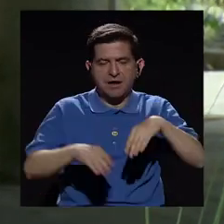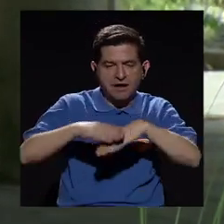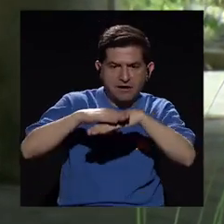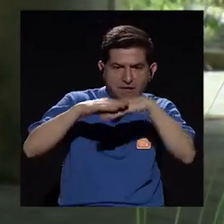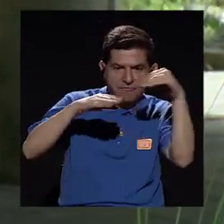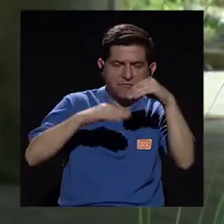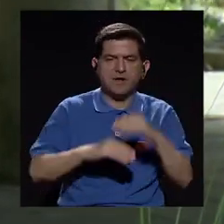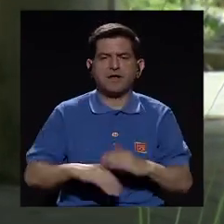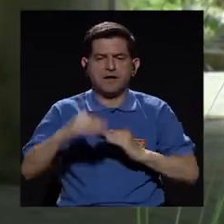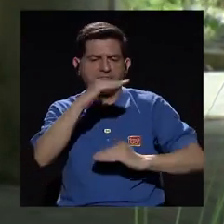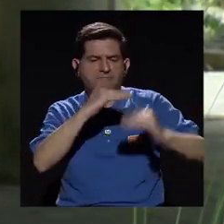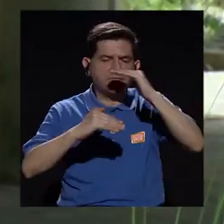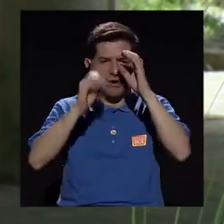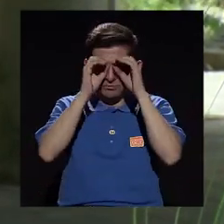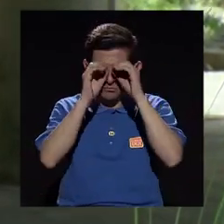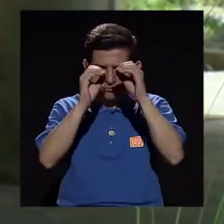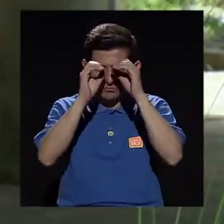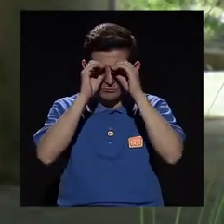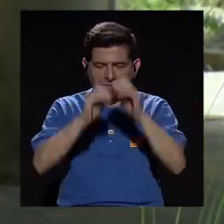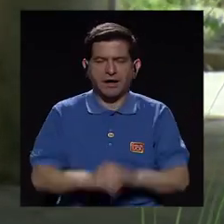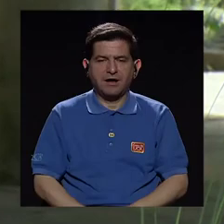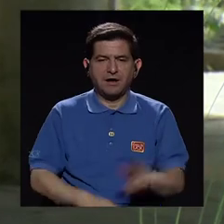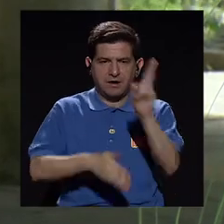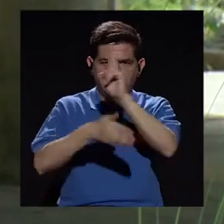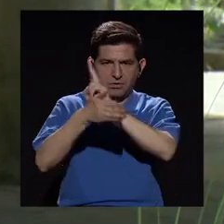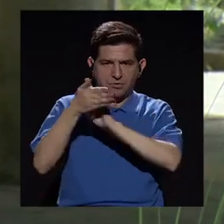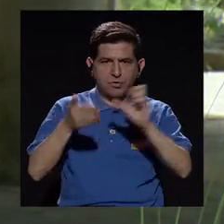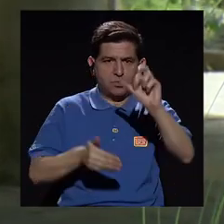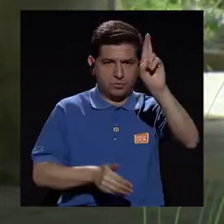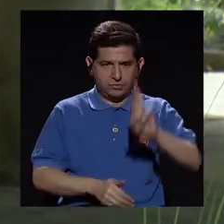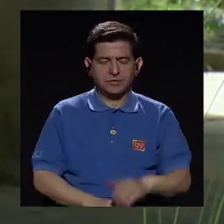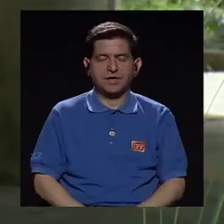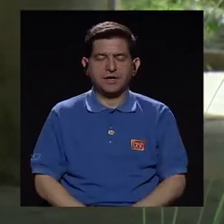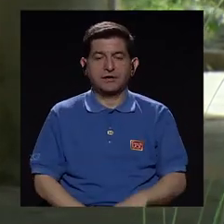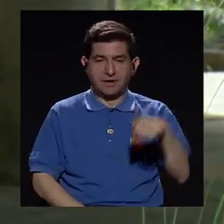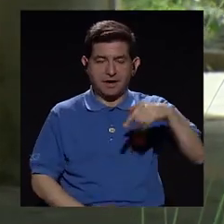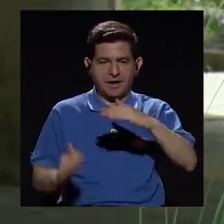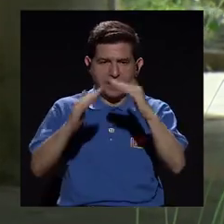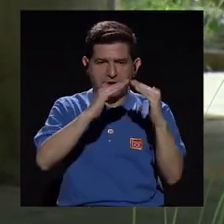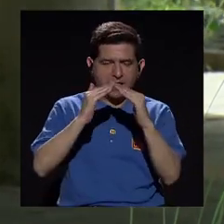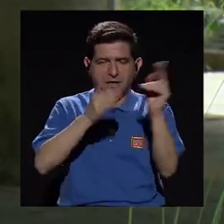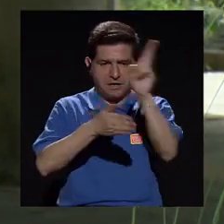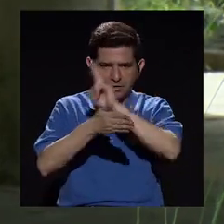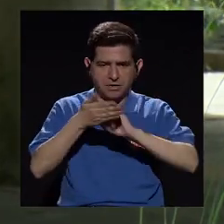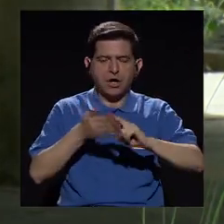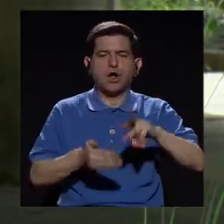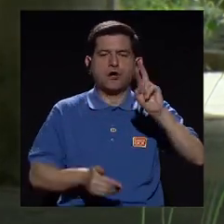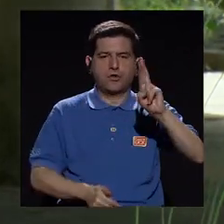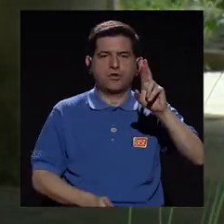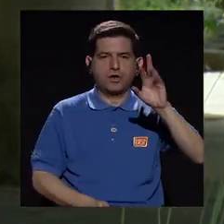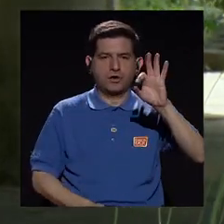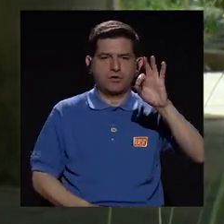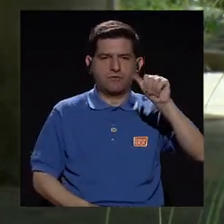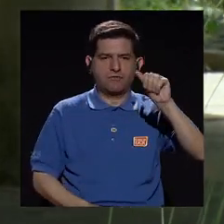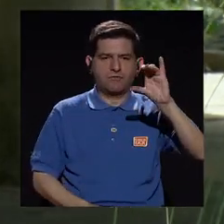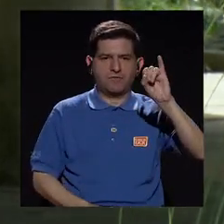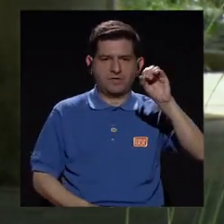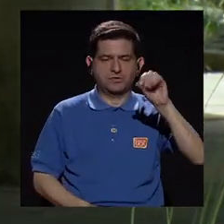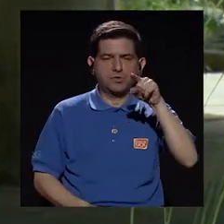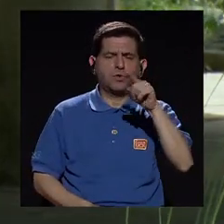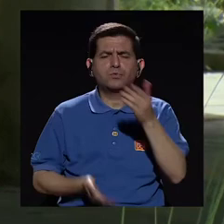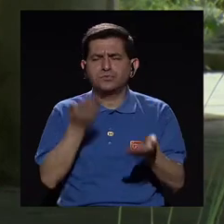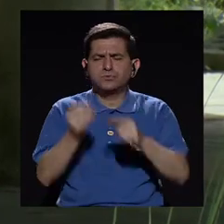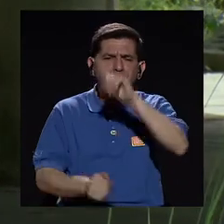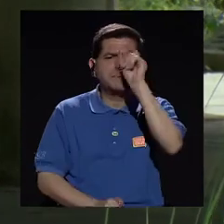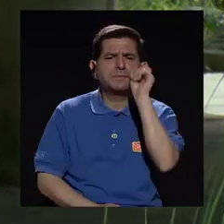de hoy desde las afueras de la Facultad de Microbiología de la Universidad de Costa Rica en la ciudad universitaria Rodrigo Facio. Y es que